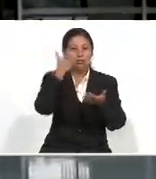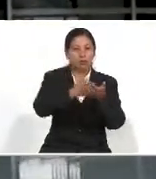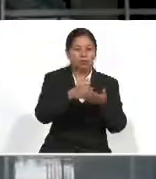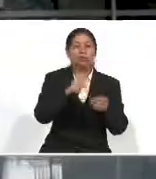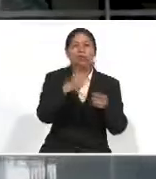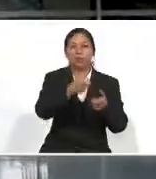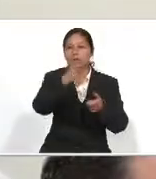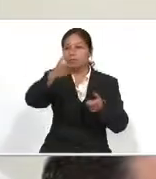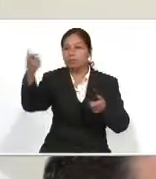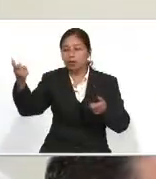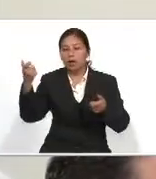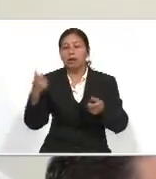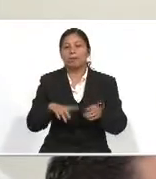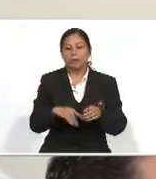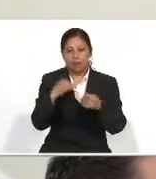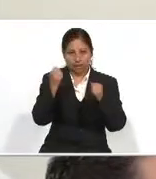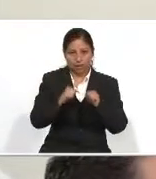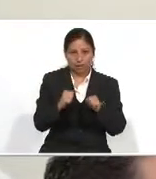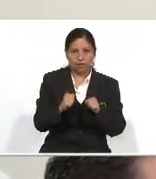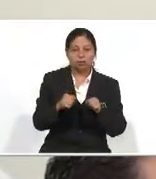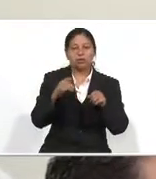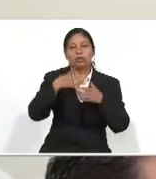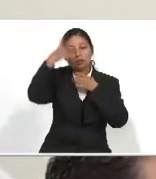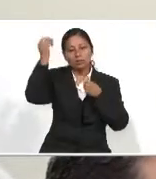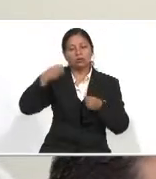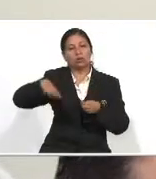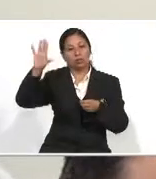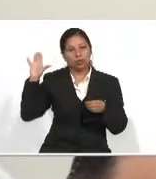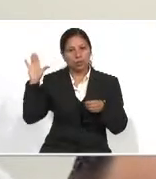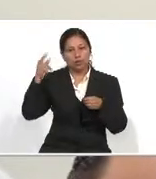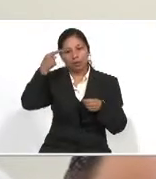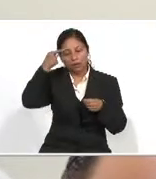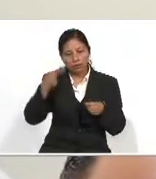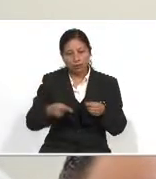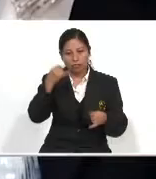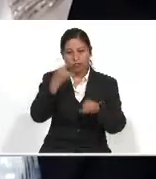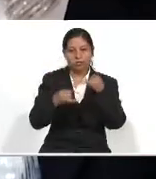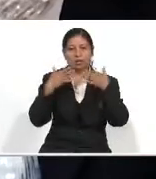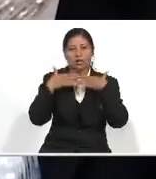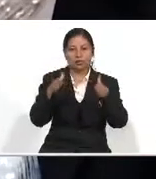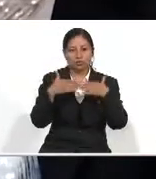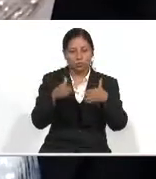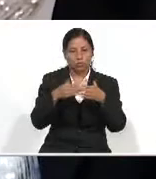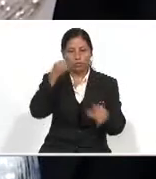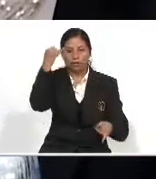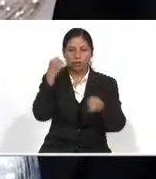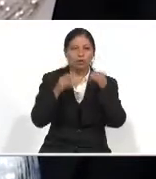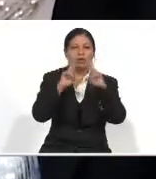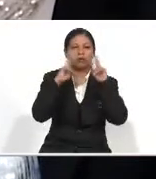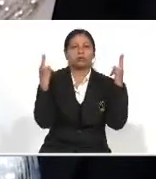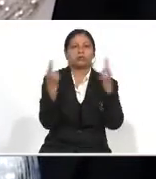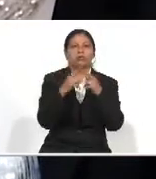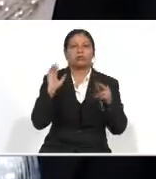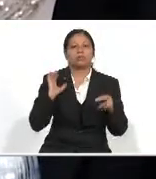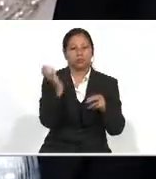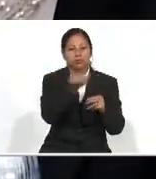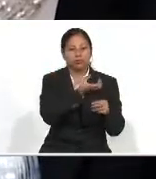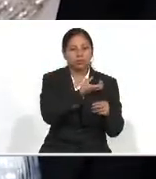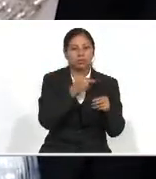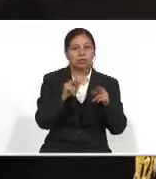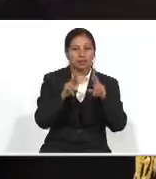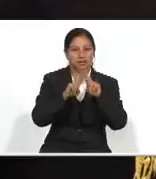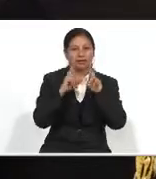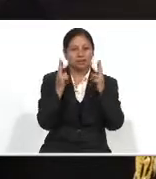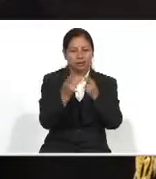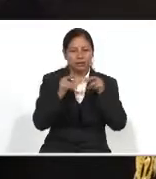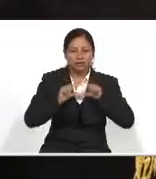efectivo el pago de sueldos. El representante de la USAC hizo el compromiso de ponerse al día para finales de octubre. Al concluir la reunión, la congresista anunció una reunión